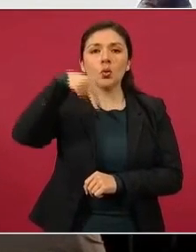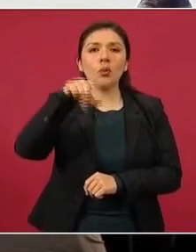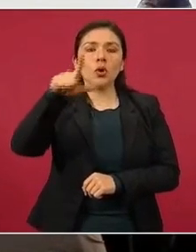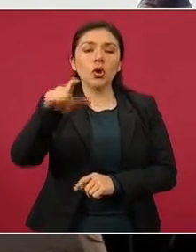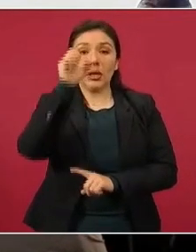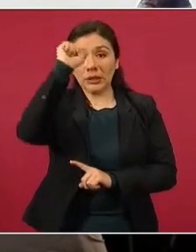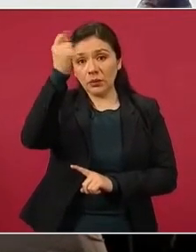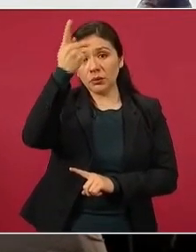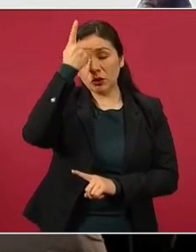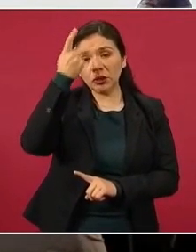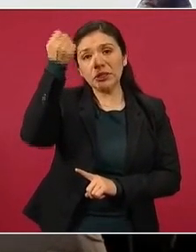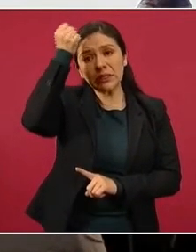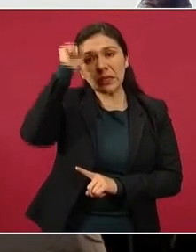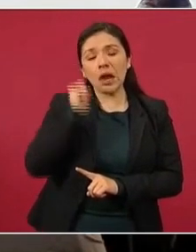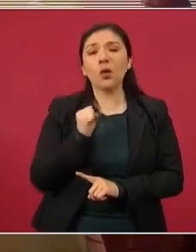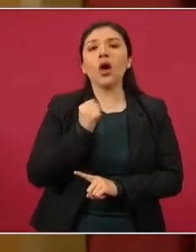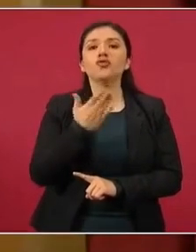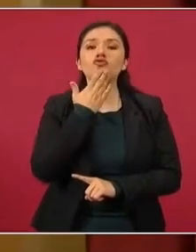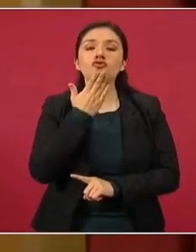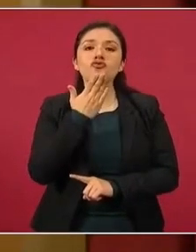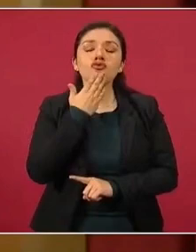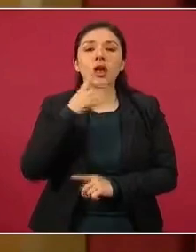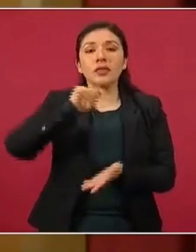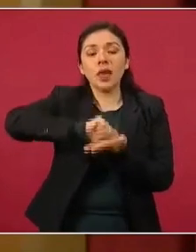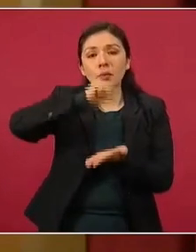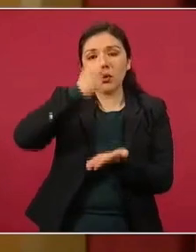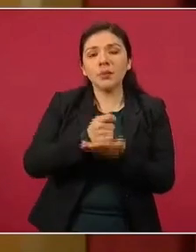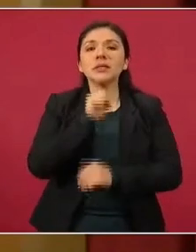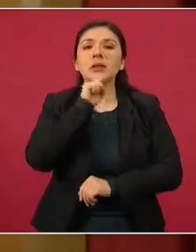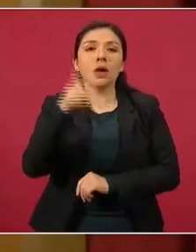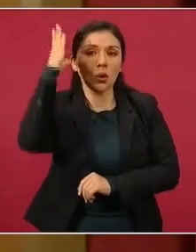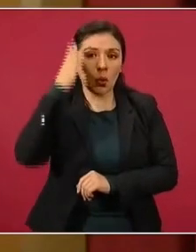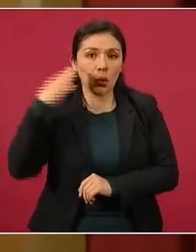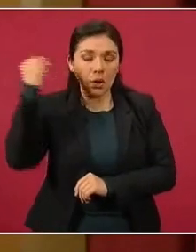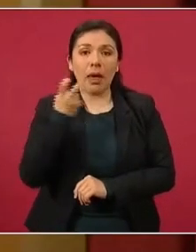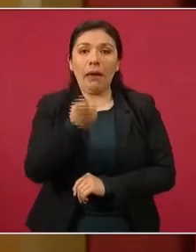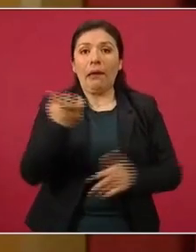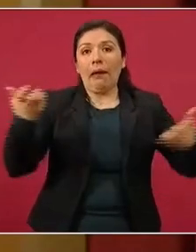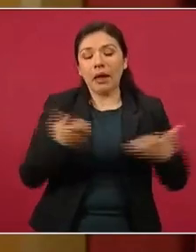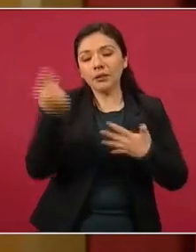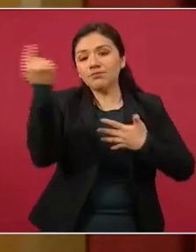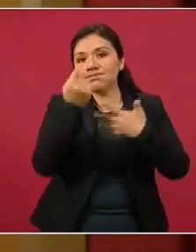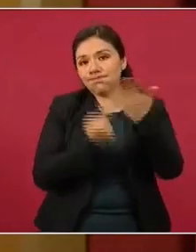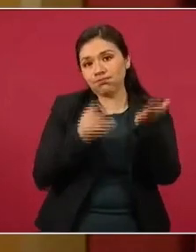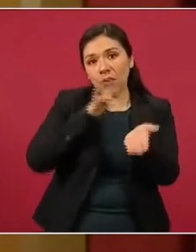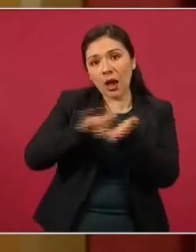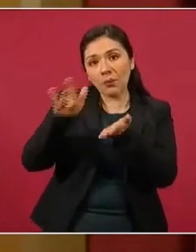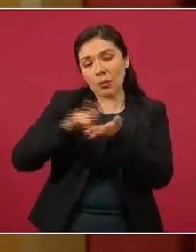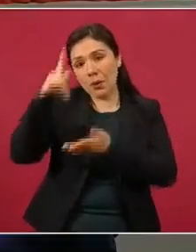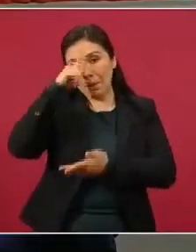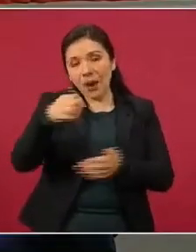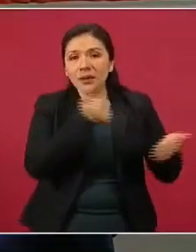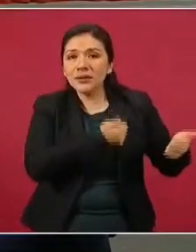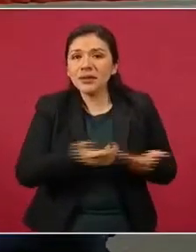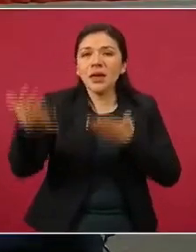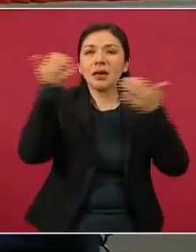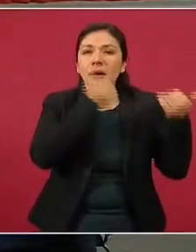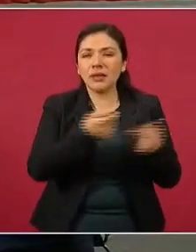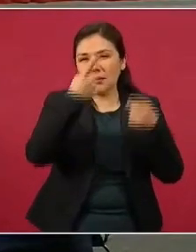Potosí, Sinaloa, Sonora, Tamaulipas y Colima. Esto es lo que hemos realizado para llevar a los almacenes